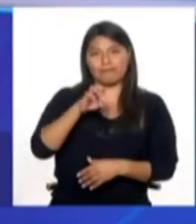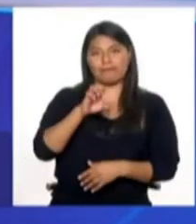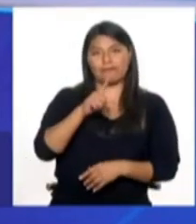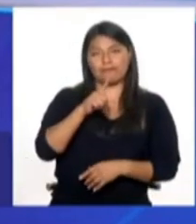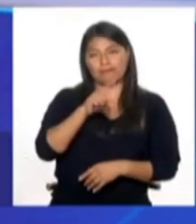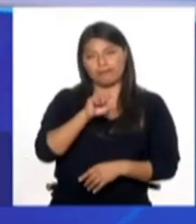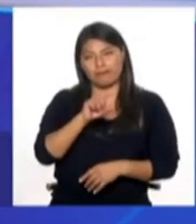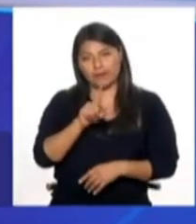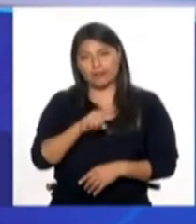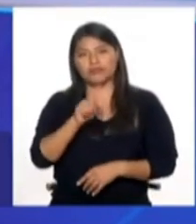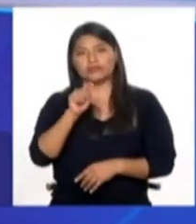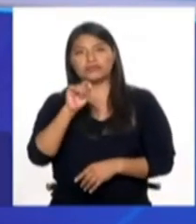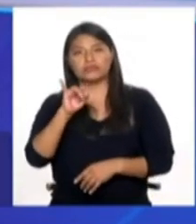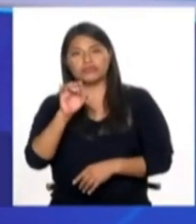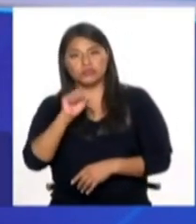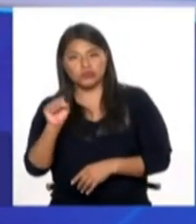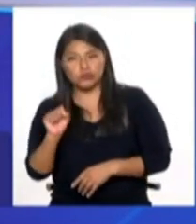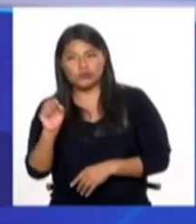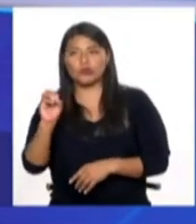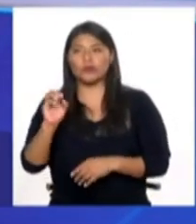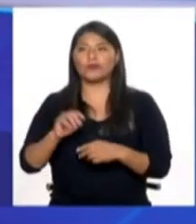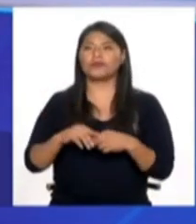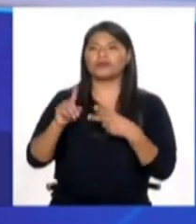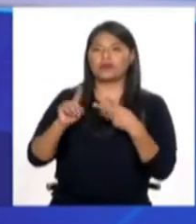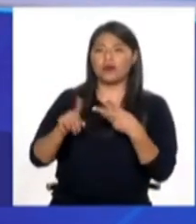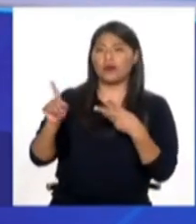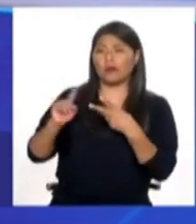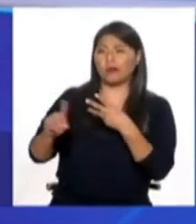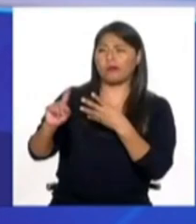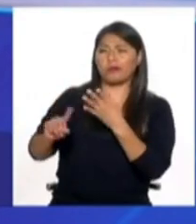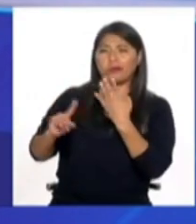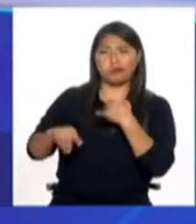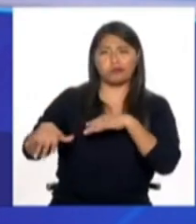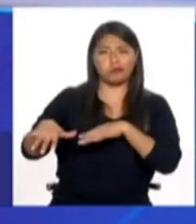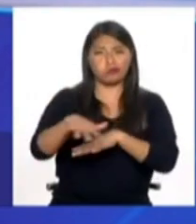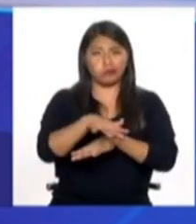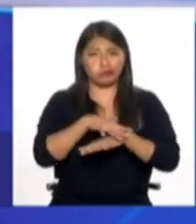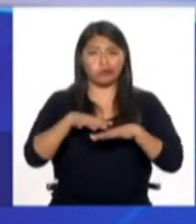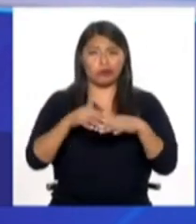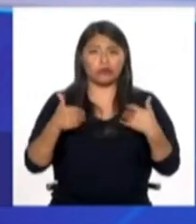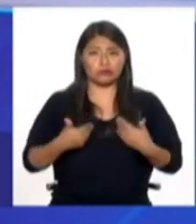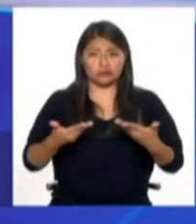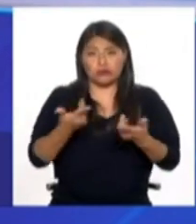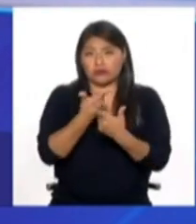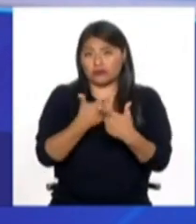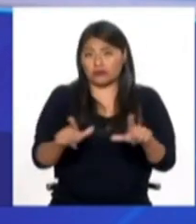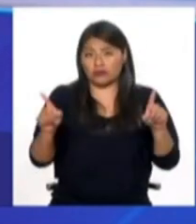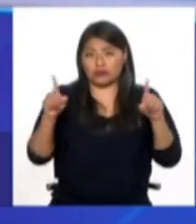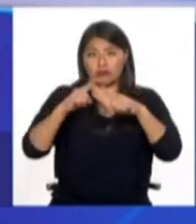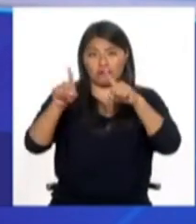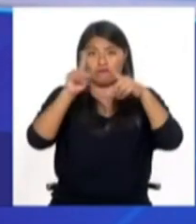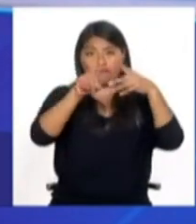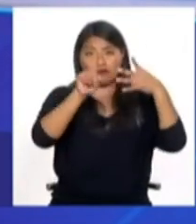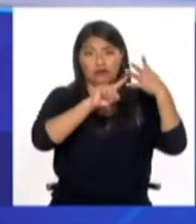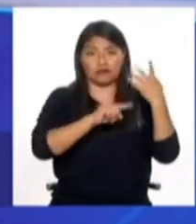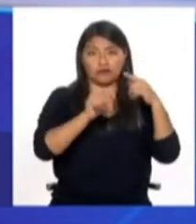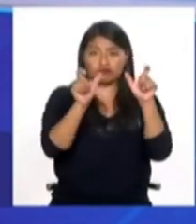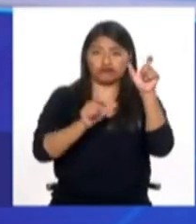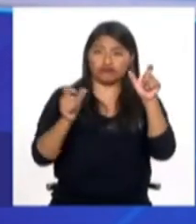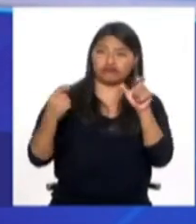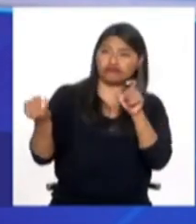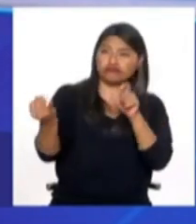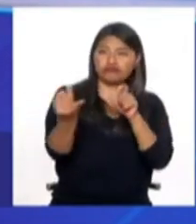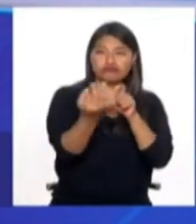hay personas afrodescendientes, asiático descendientes, es decir, somos un país diverso. Y eso es lo que debemos